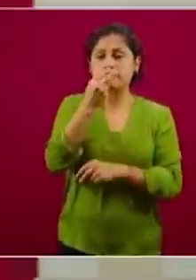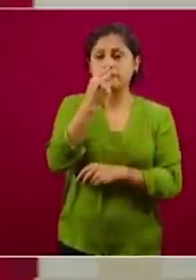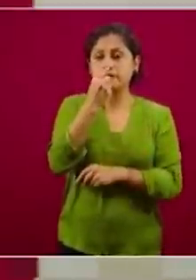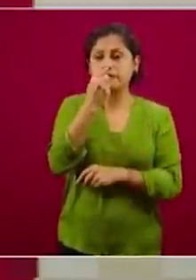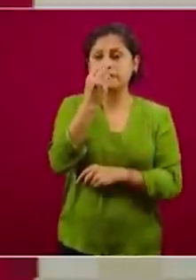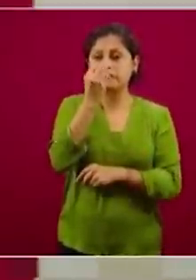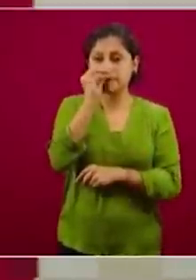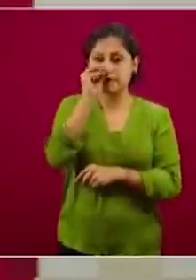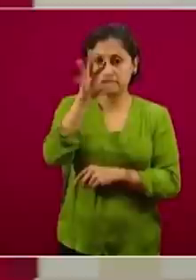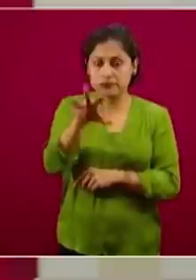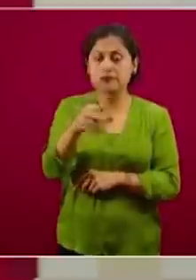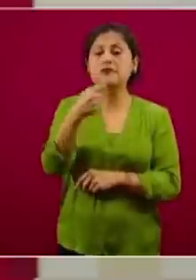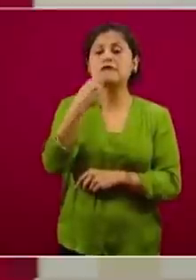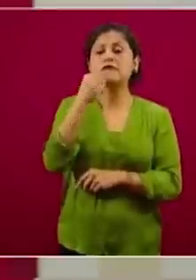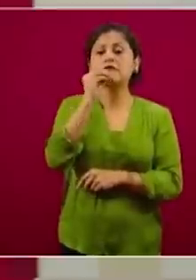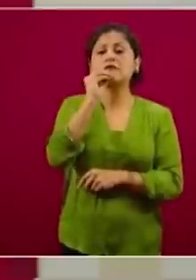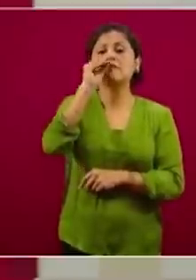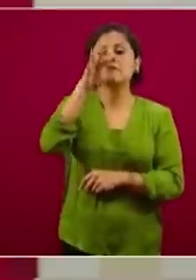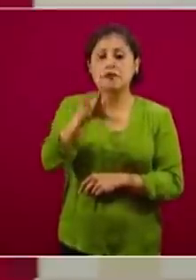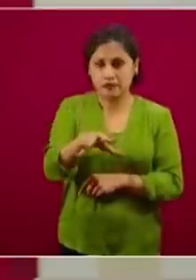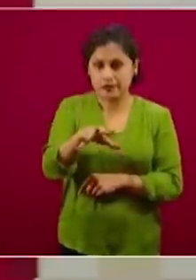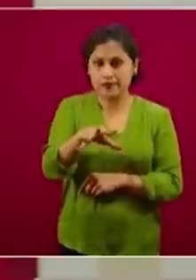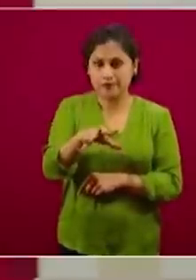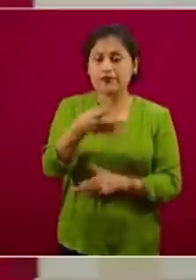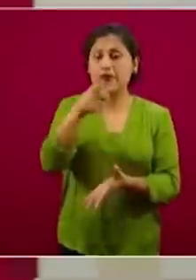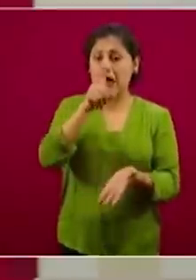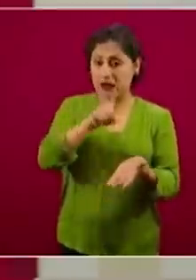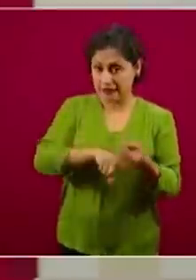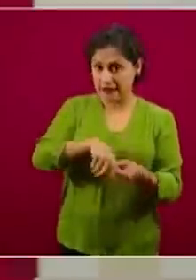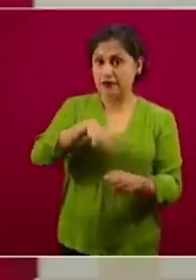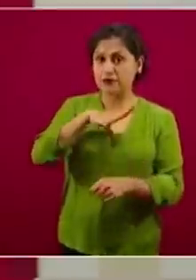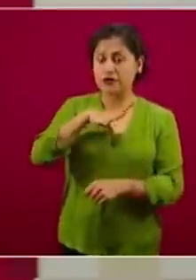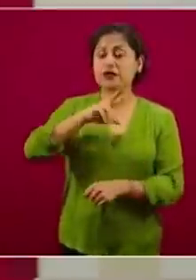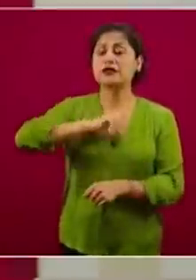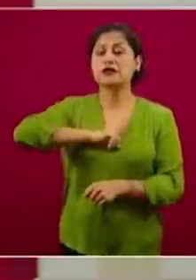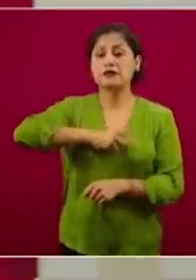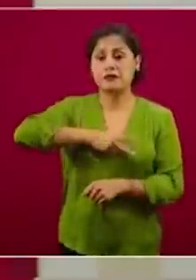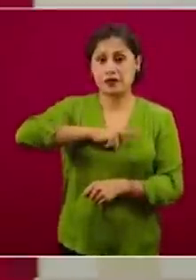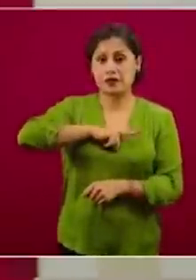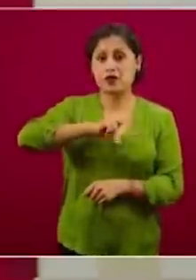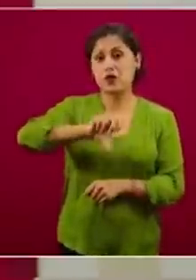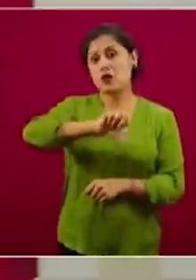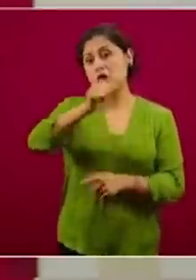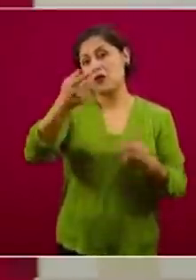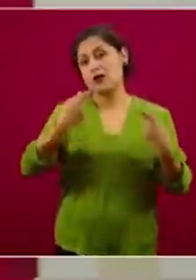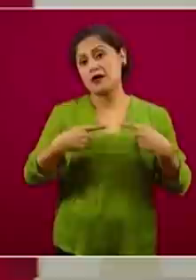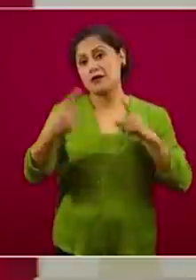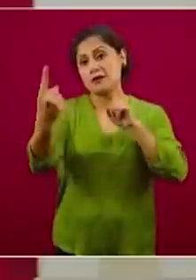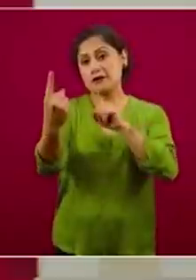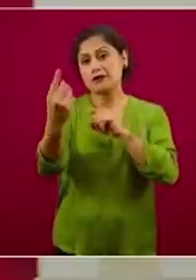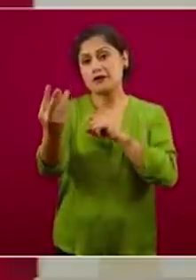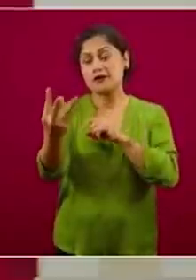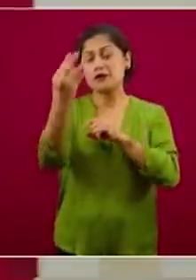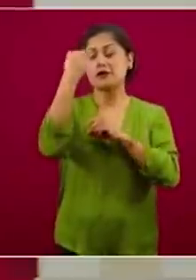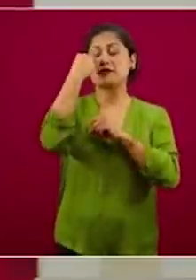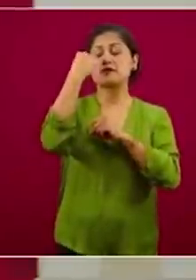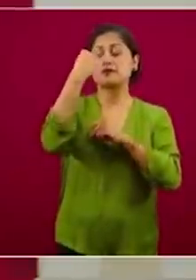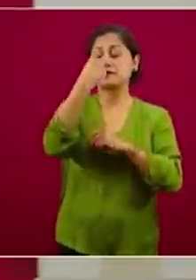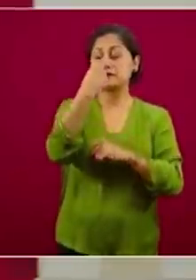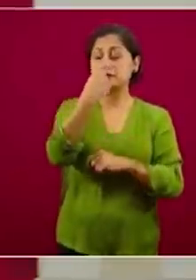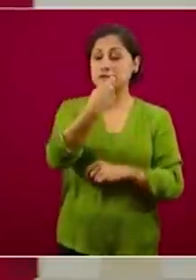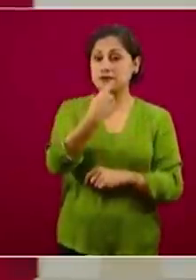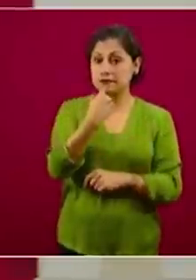nariz, por boca principalmente y que llevan los virus, pueden llegarle a la otra persona en ojos, nariz y boca y entonces